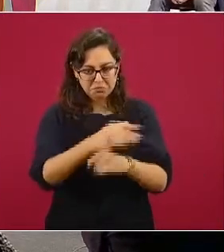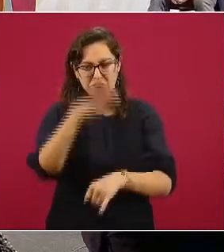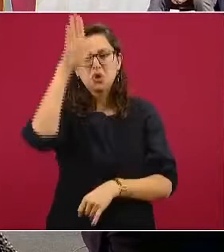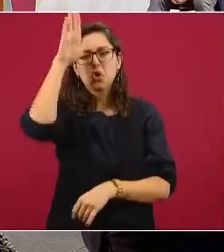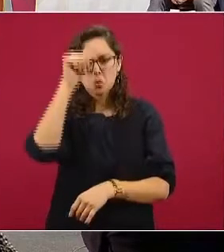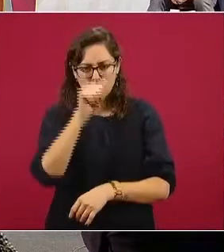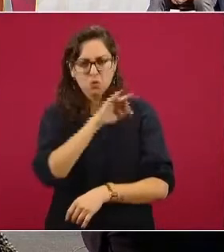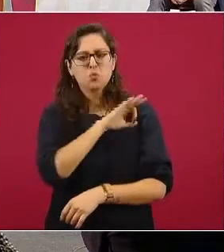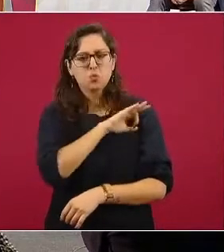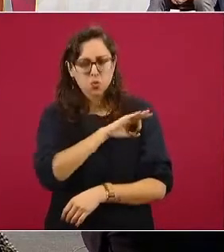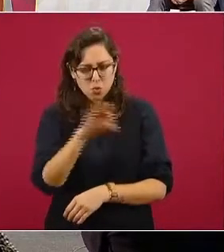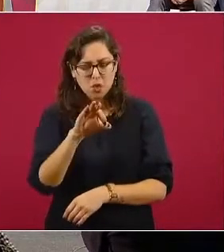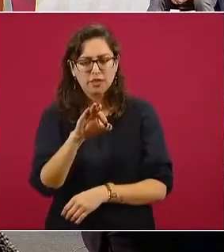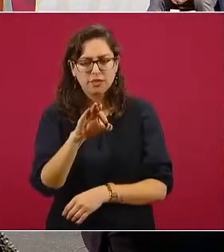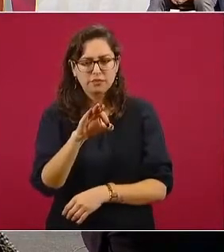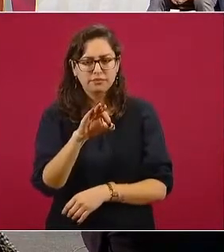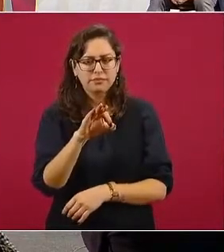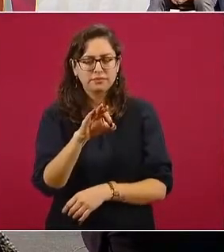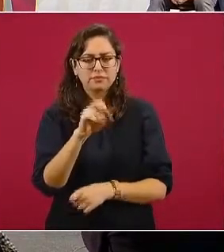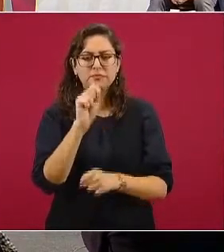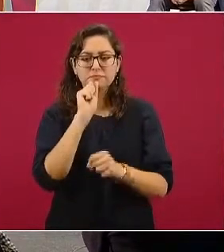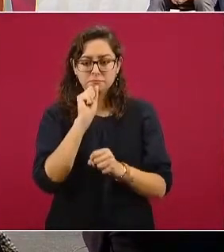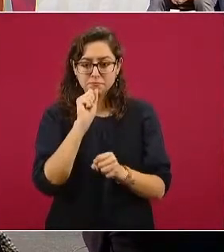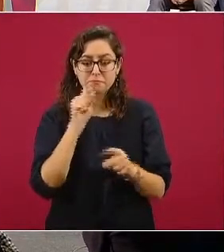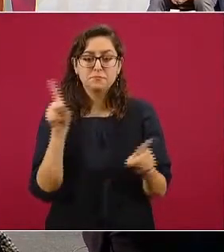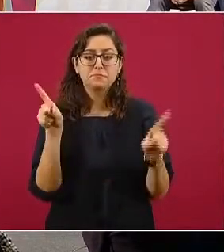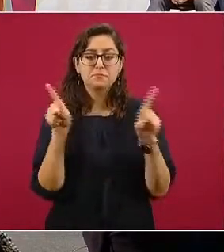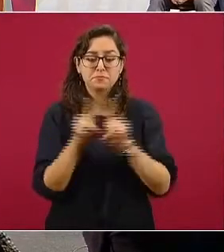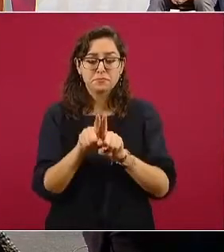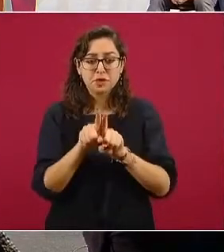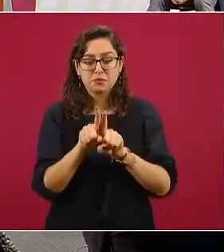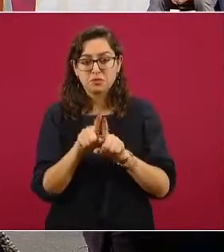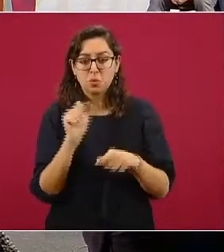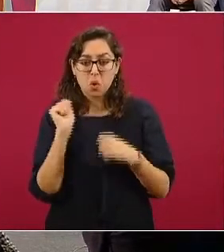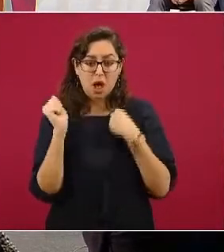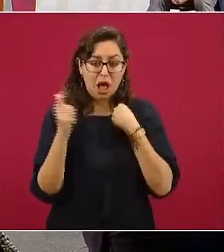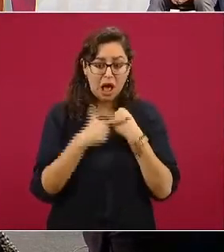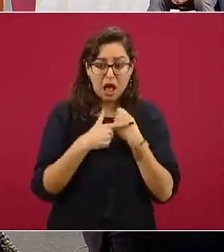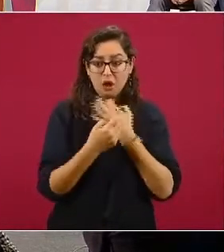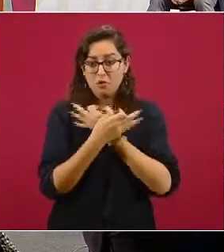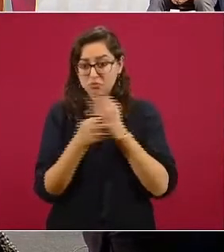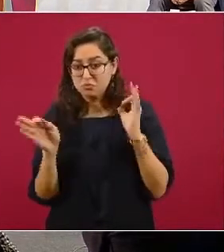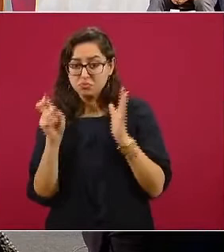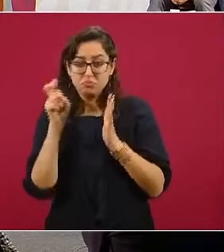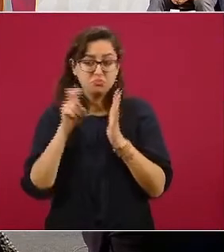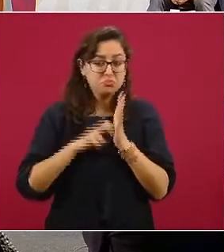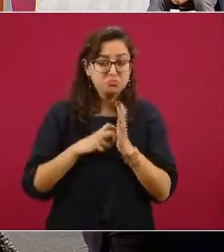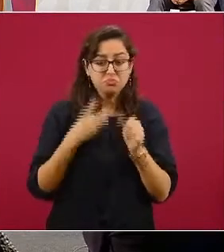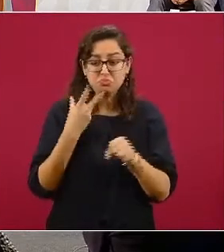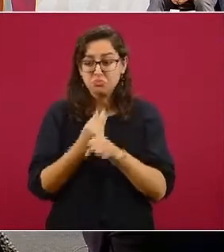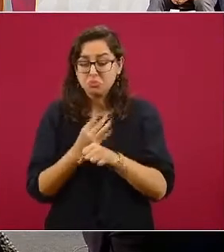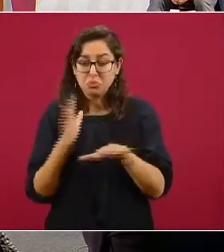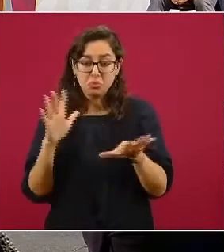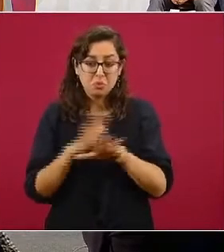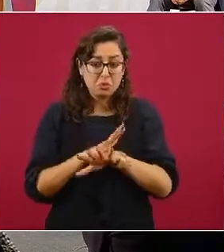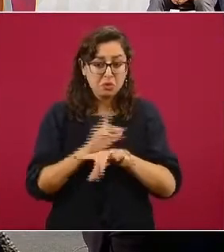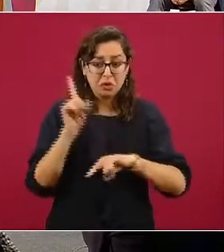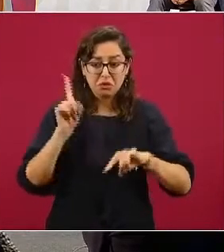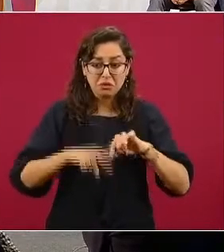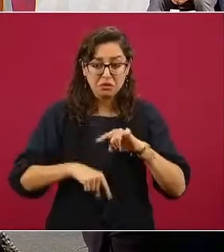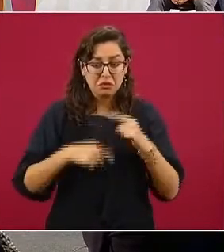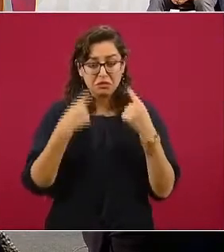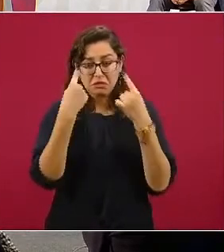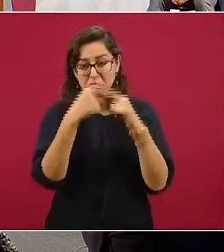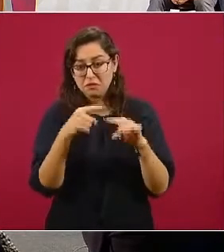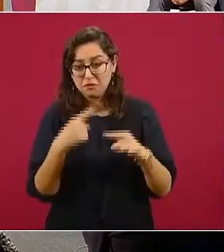terminar, denunciar, suspender, modificar, enmendar, retirar reservas